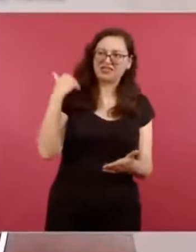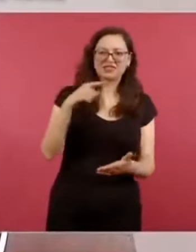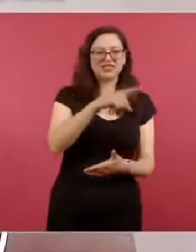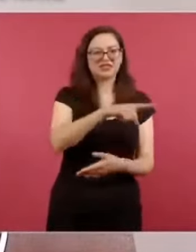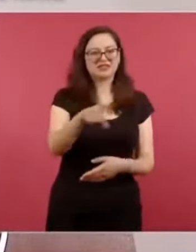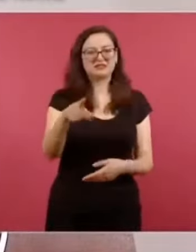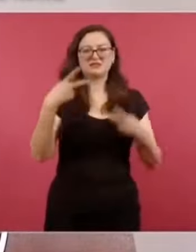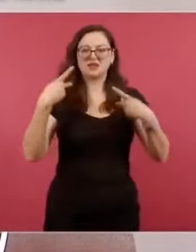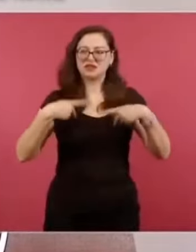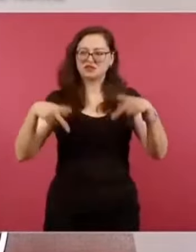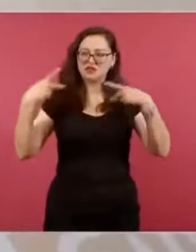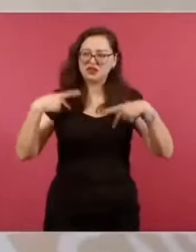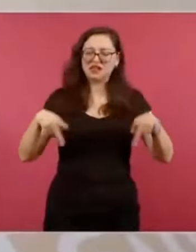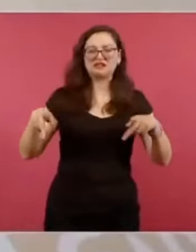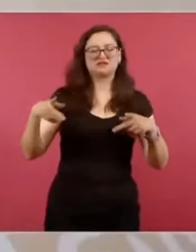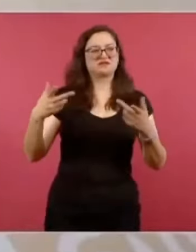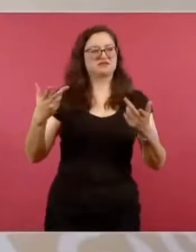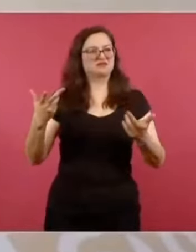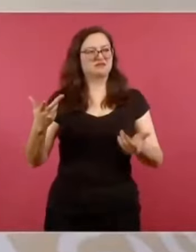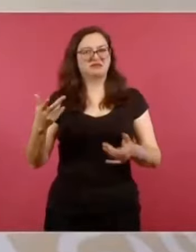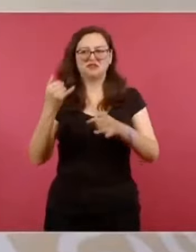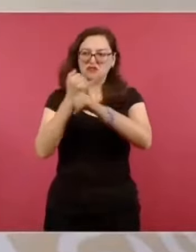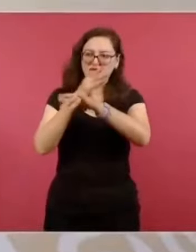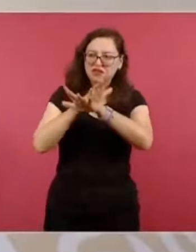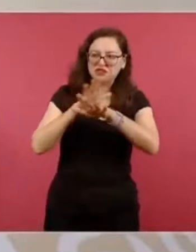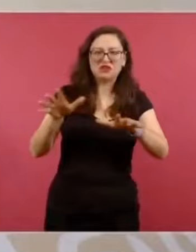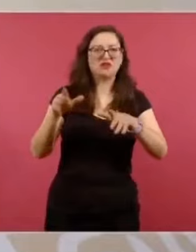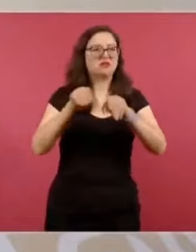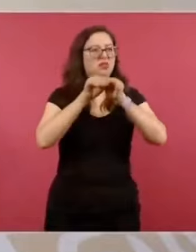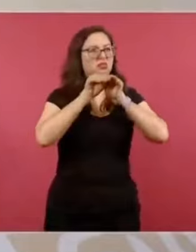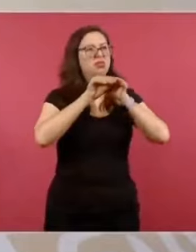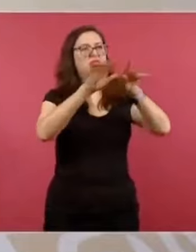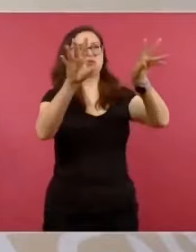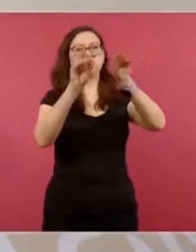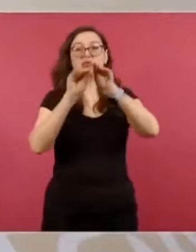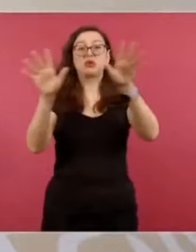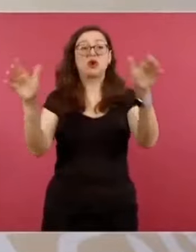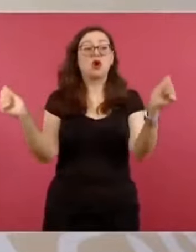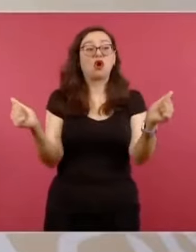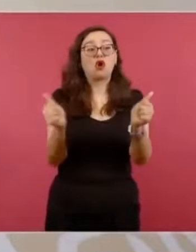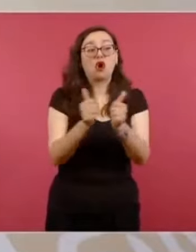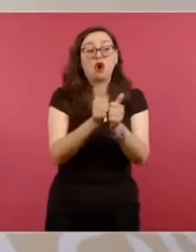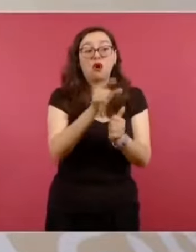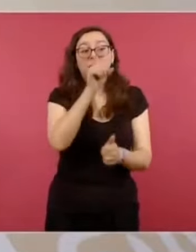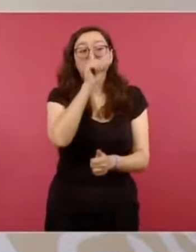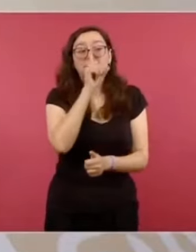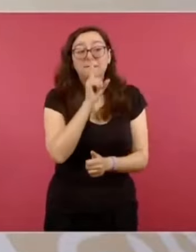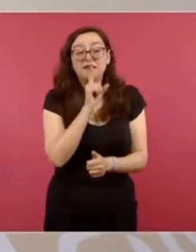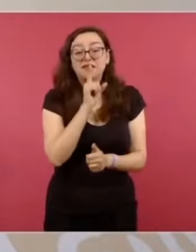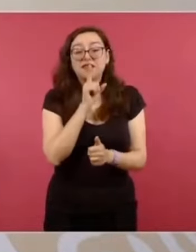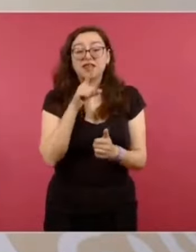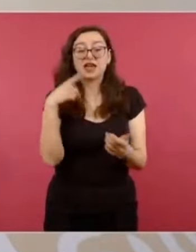calumniado sin tener pruebas de nada.